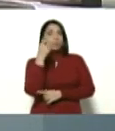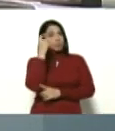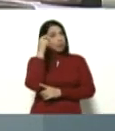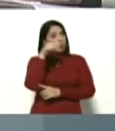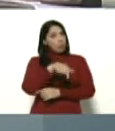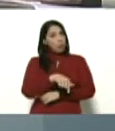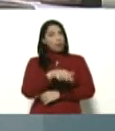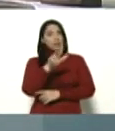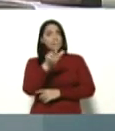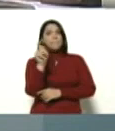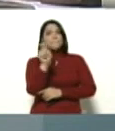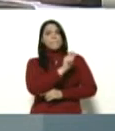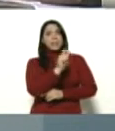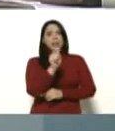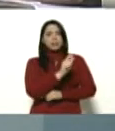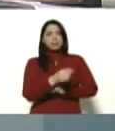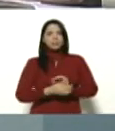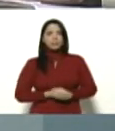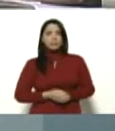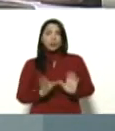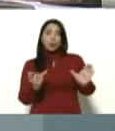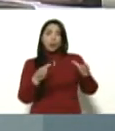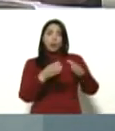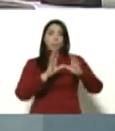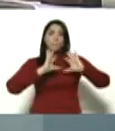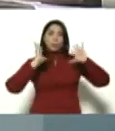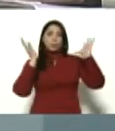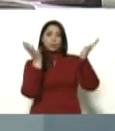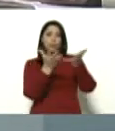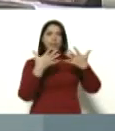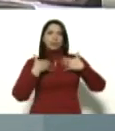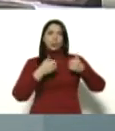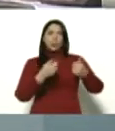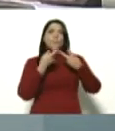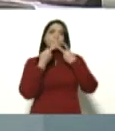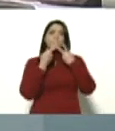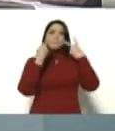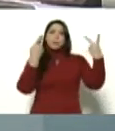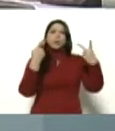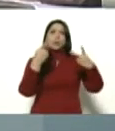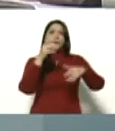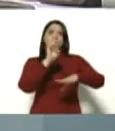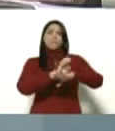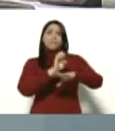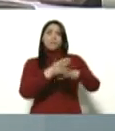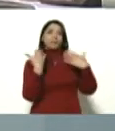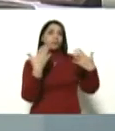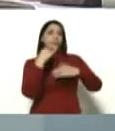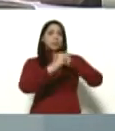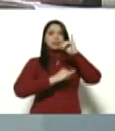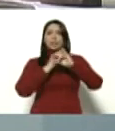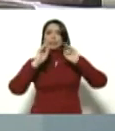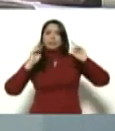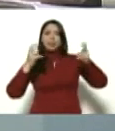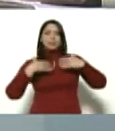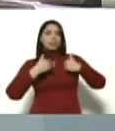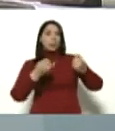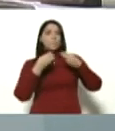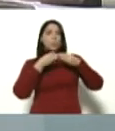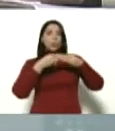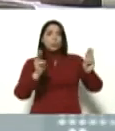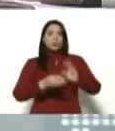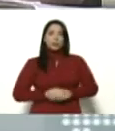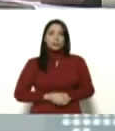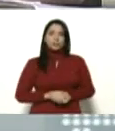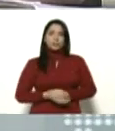cumplen tres meses que la Organización Mundial de la Salud declaró la emergencia internacional en materia de salud pública por